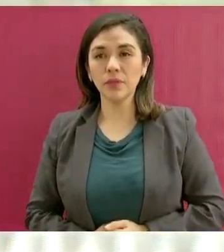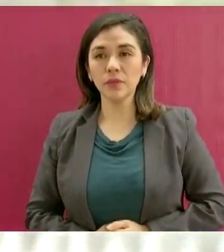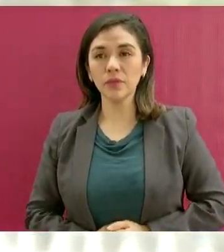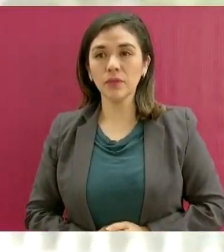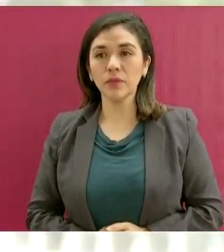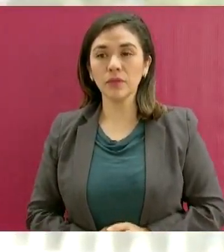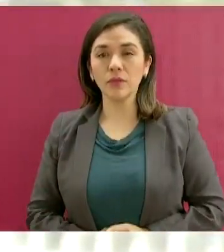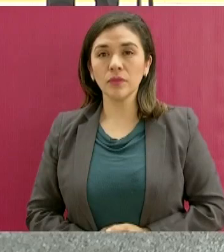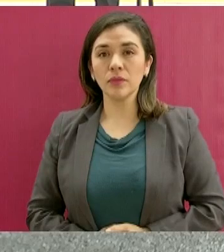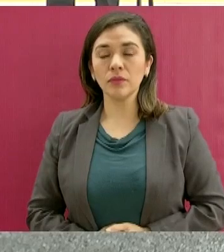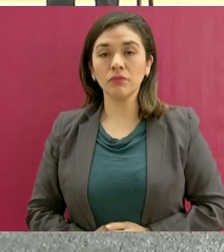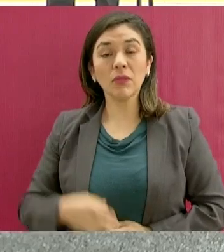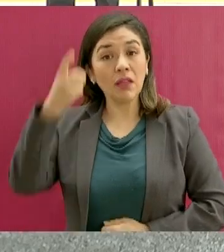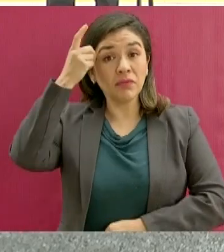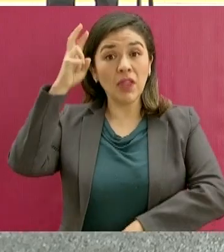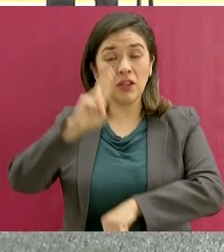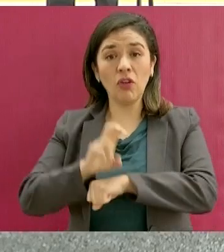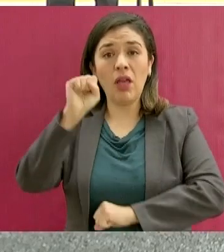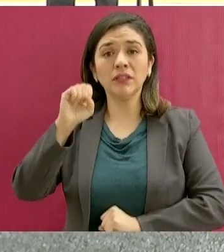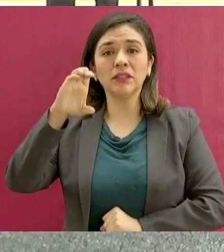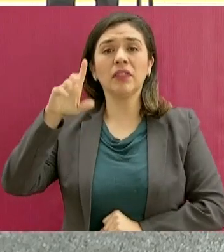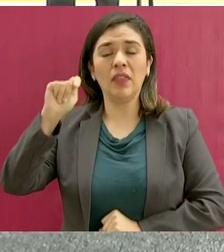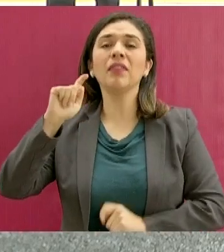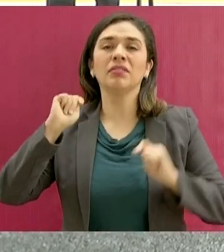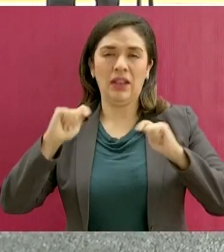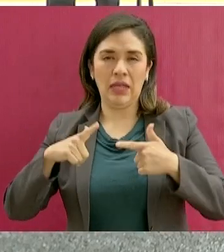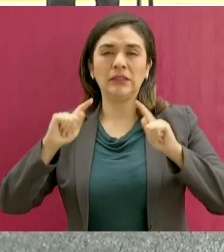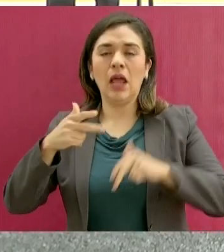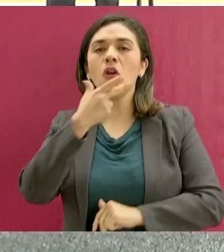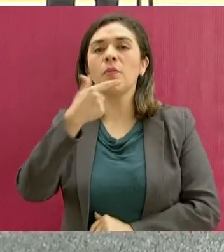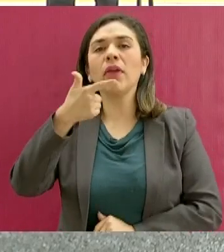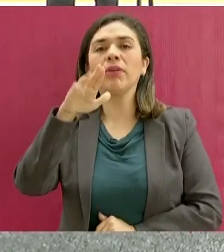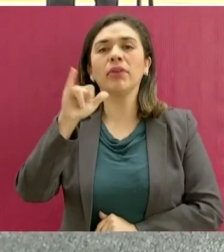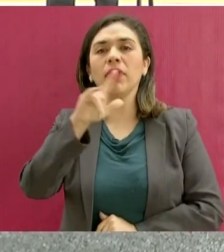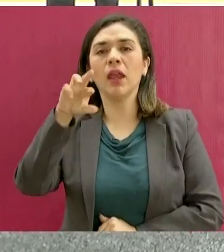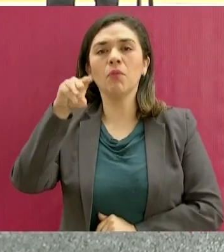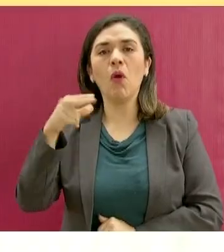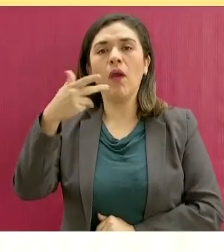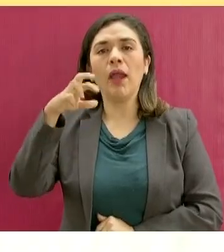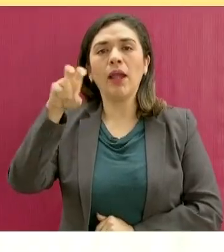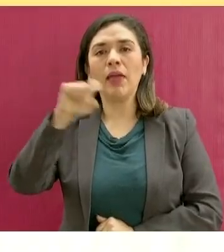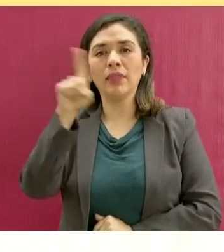El Director General de SCT Tlaxcala, Guillermo Hernández Mercado.